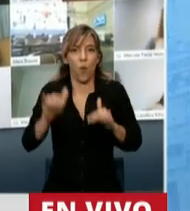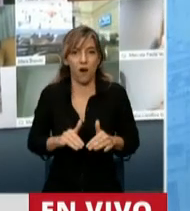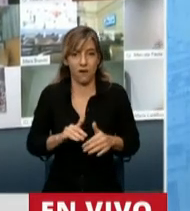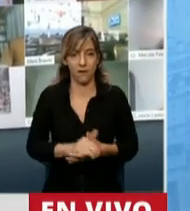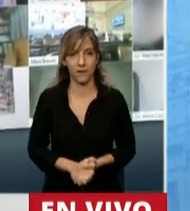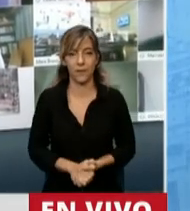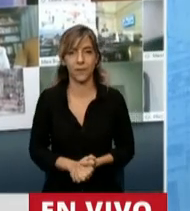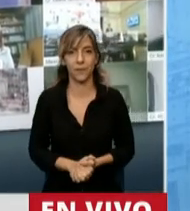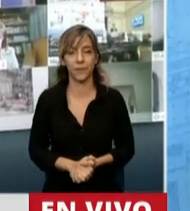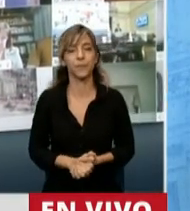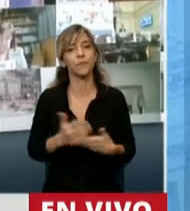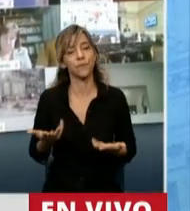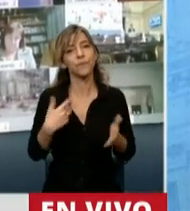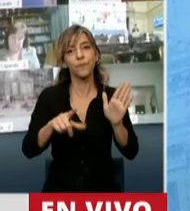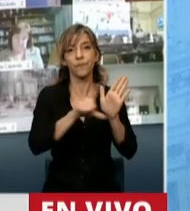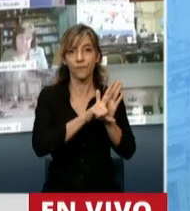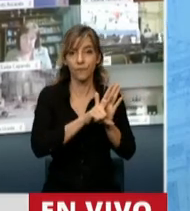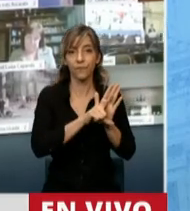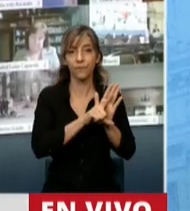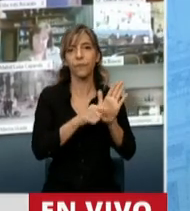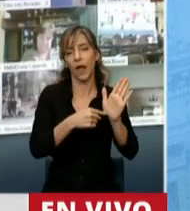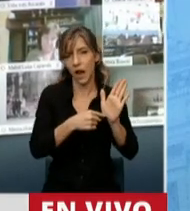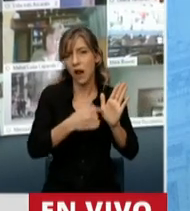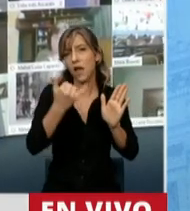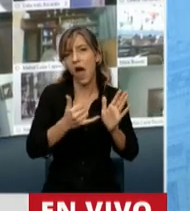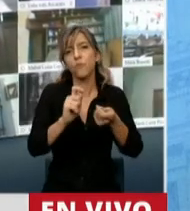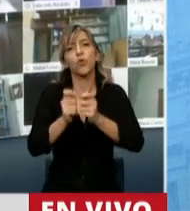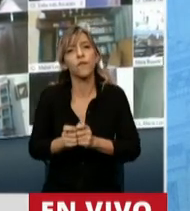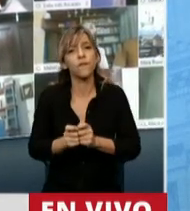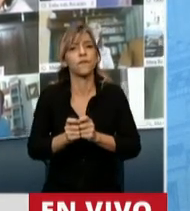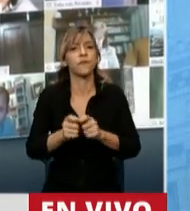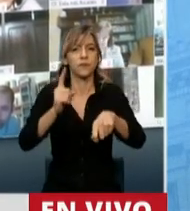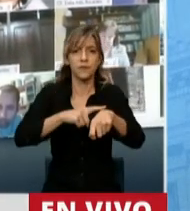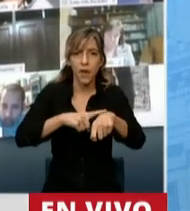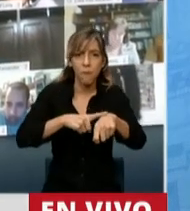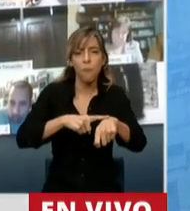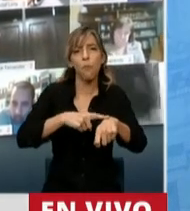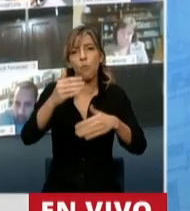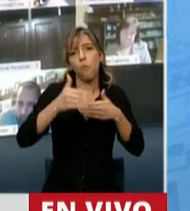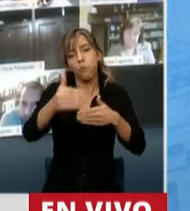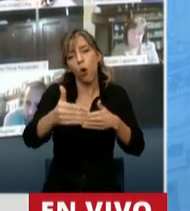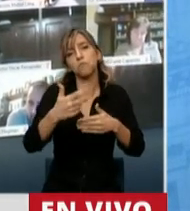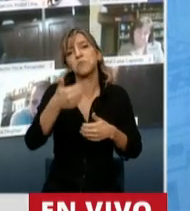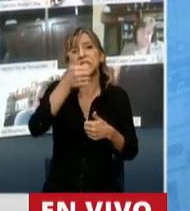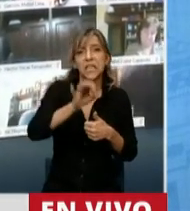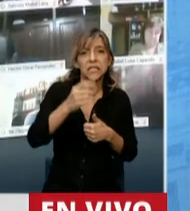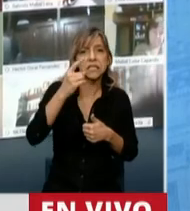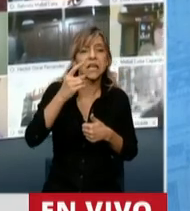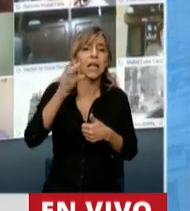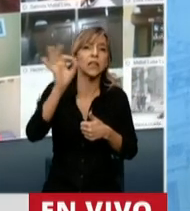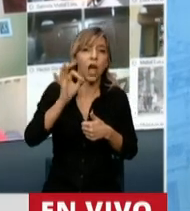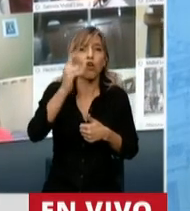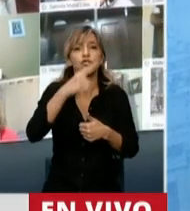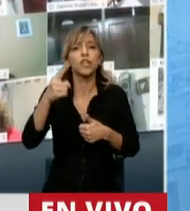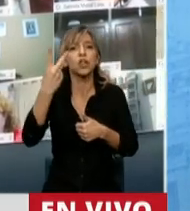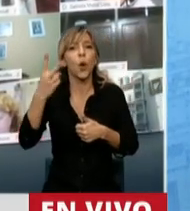Obviamente que esta ley modifica plazos que van entre 60 y 120 meses